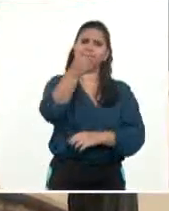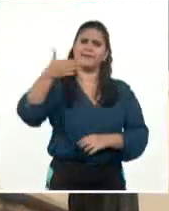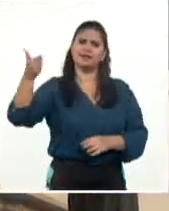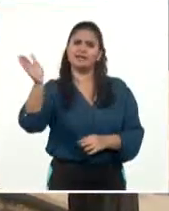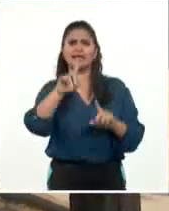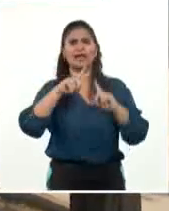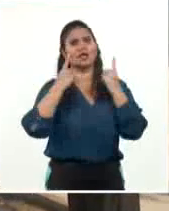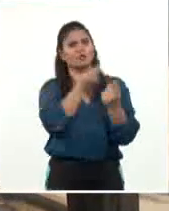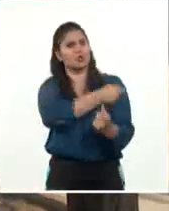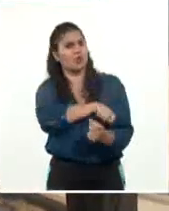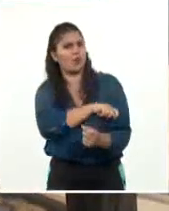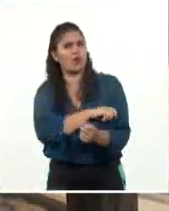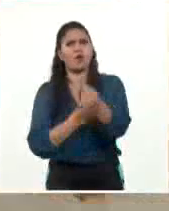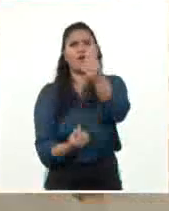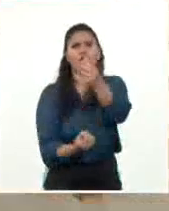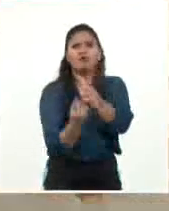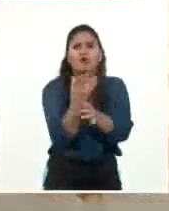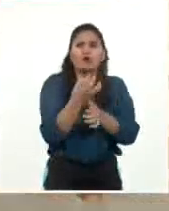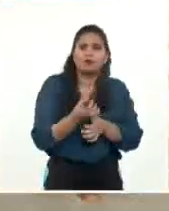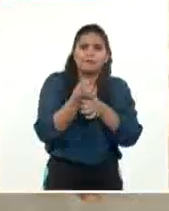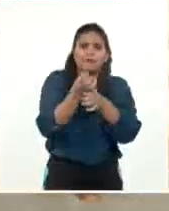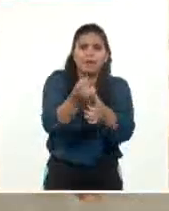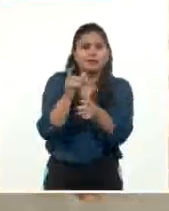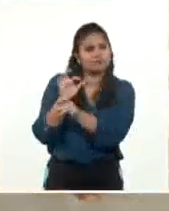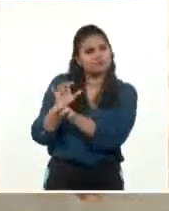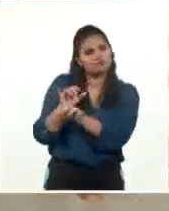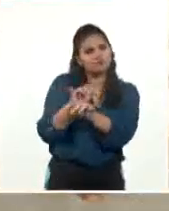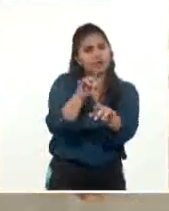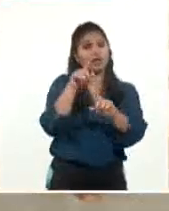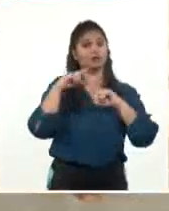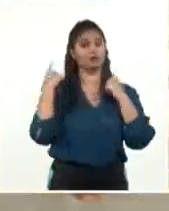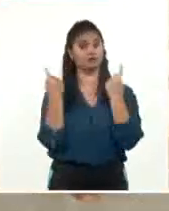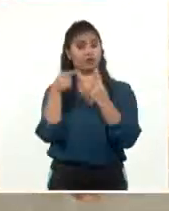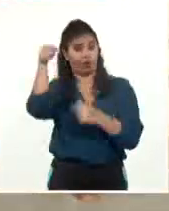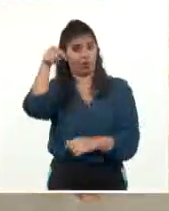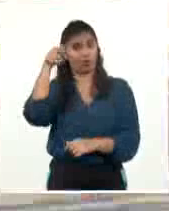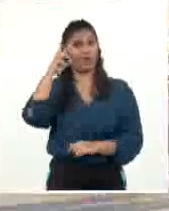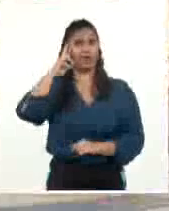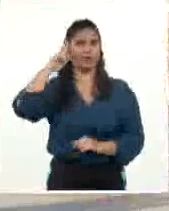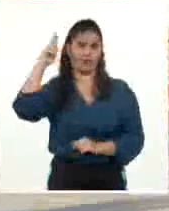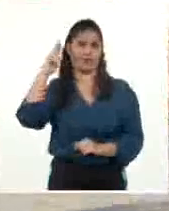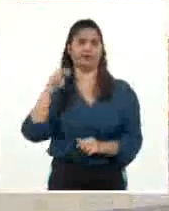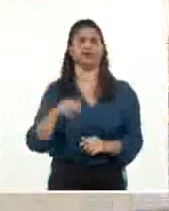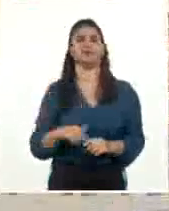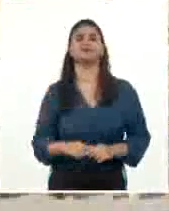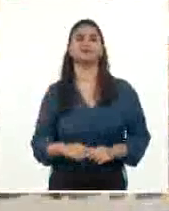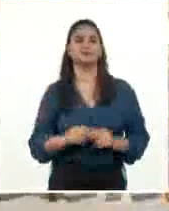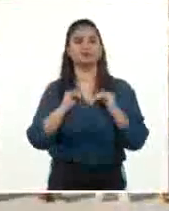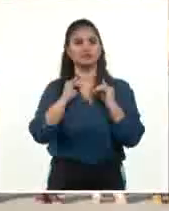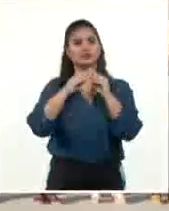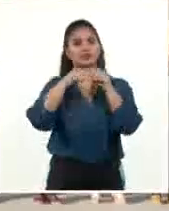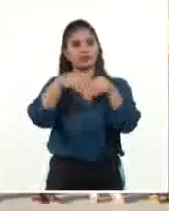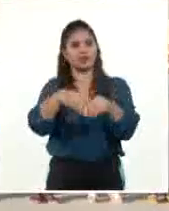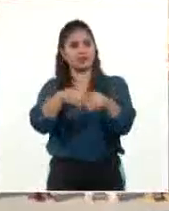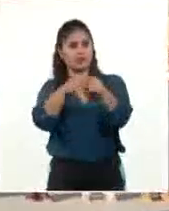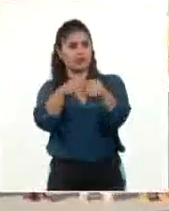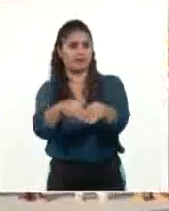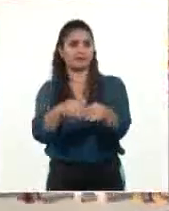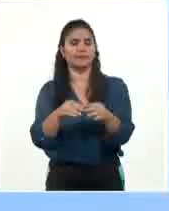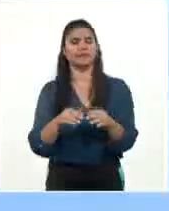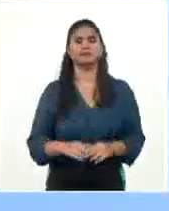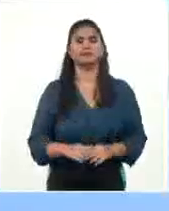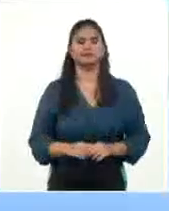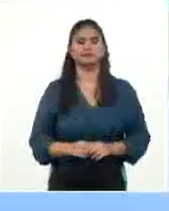otra vez las notas de la épica marcha que nos regaló e identifica como nación. En Gran Maya, Kelim Pérez, Sistema